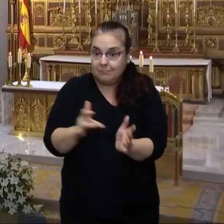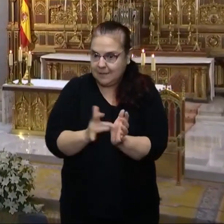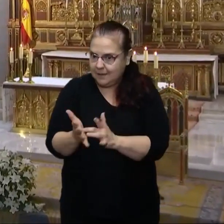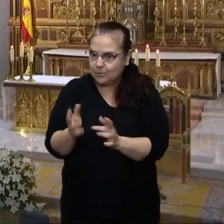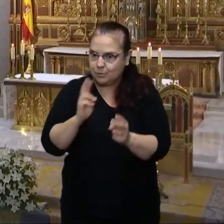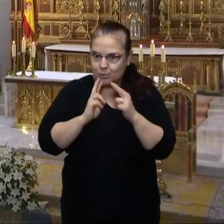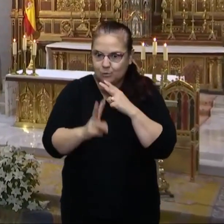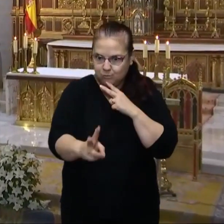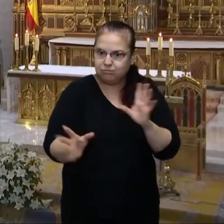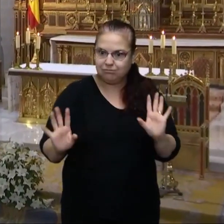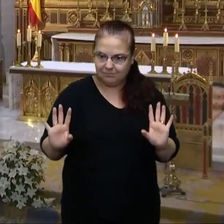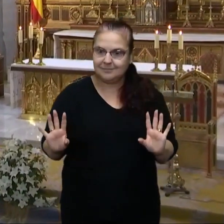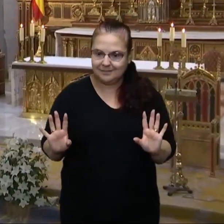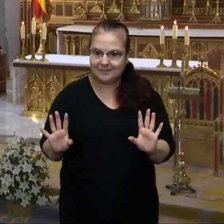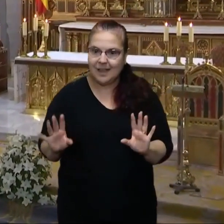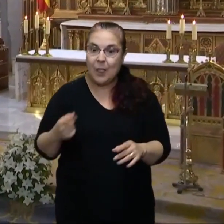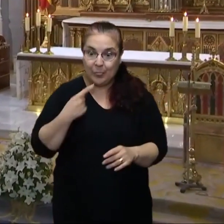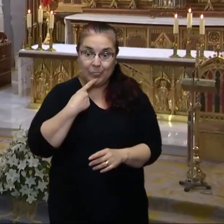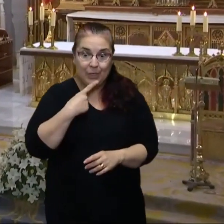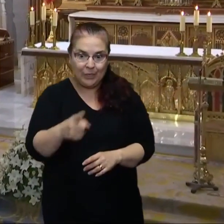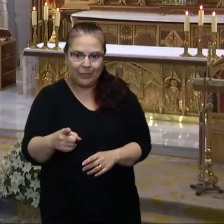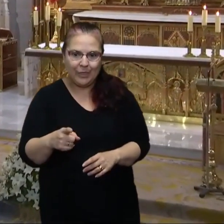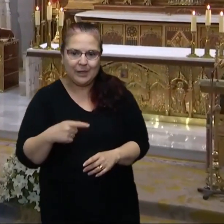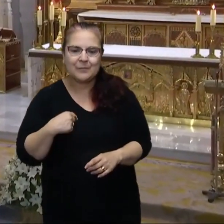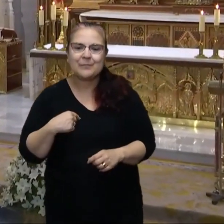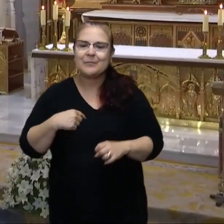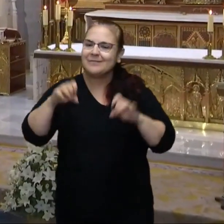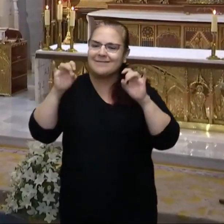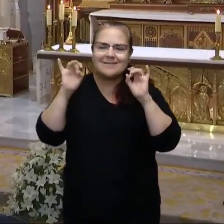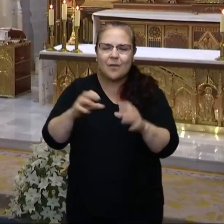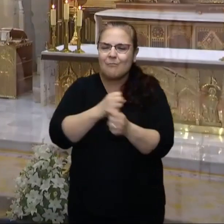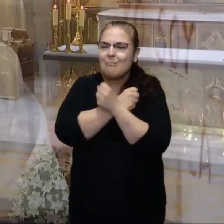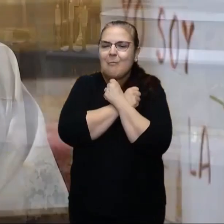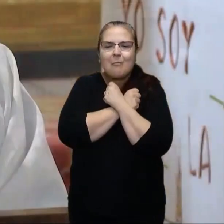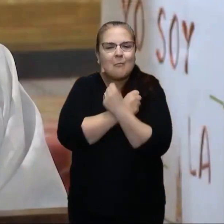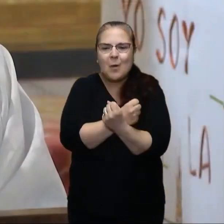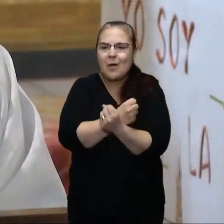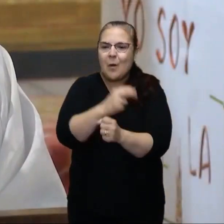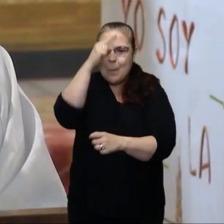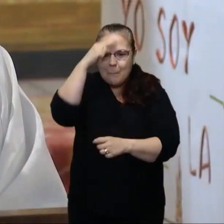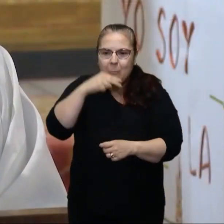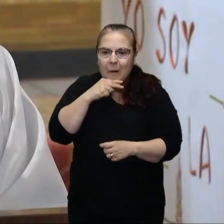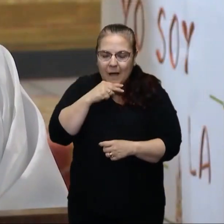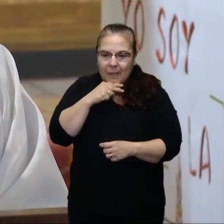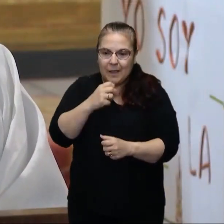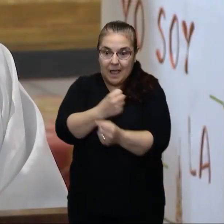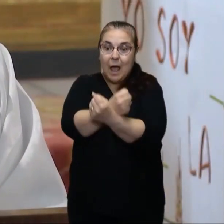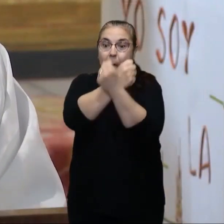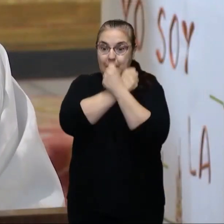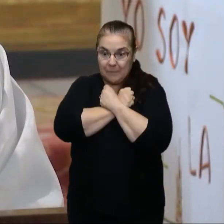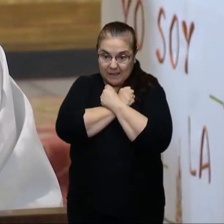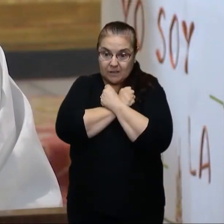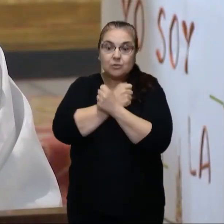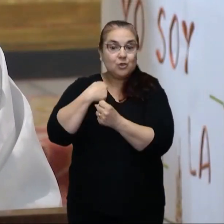le hacemos esa pregunta, y ya ha dicho, como el Padre me ha amado, así os he amado yo.